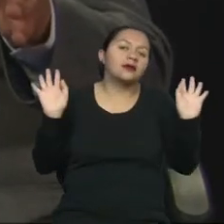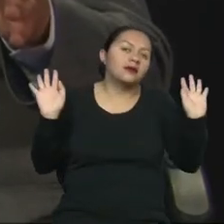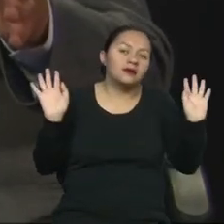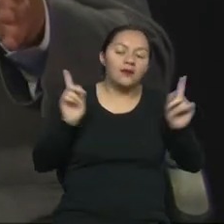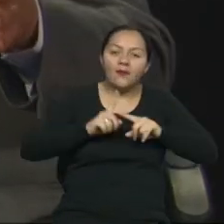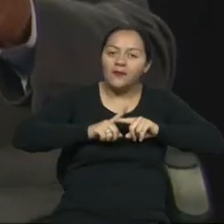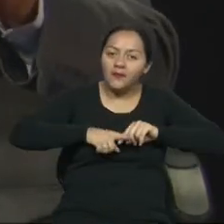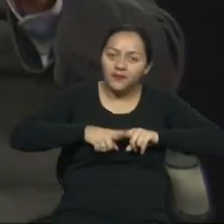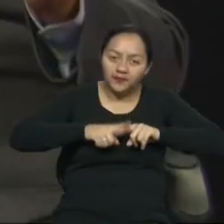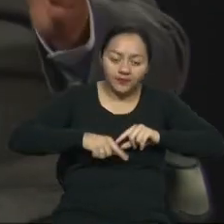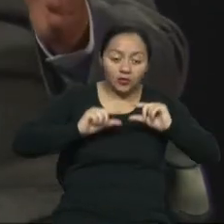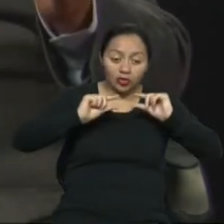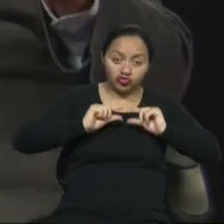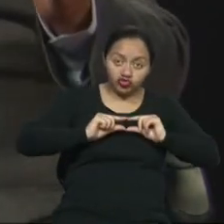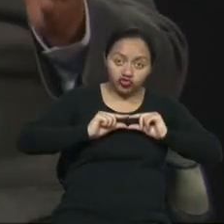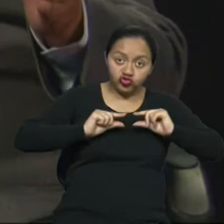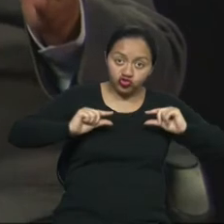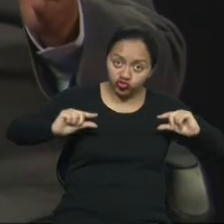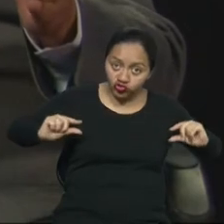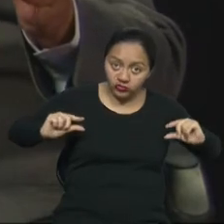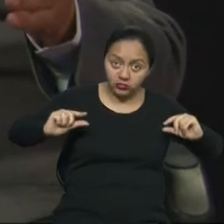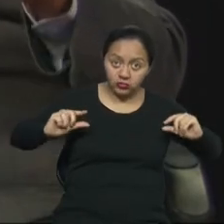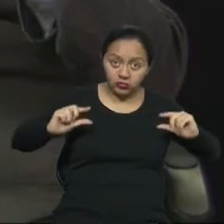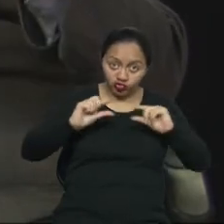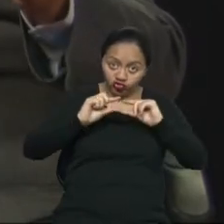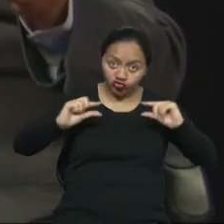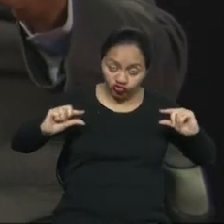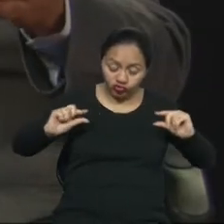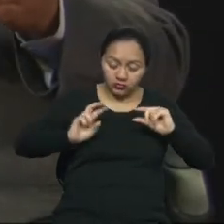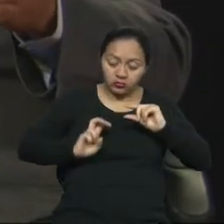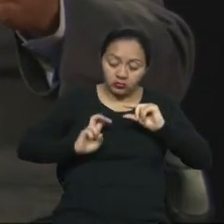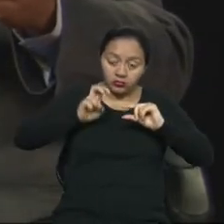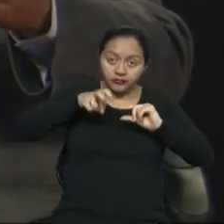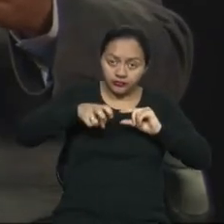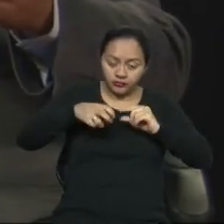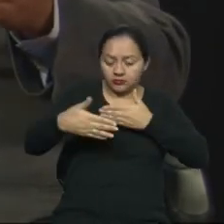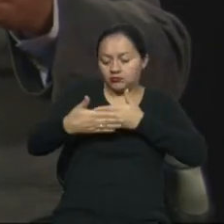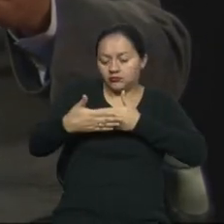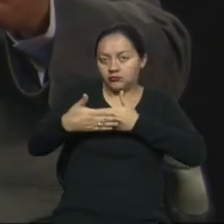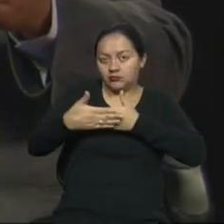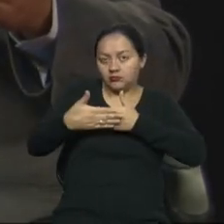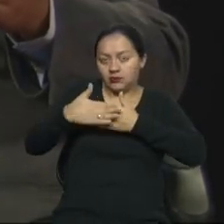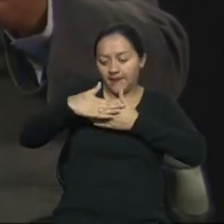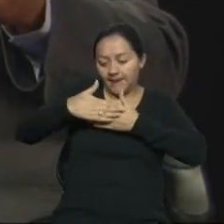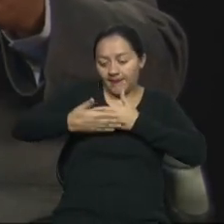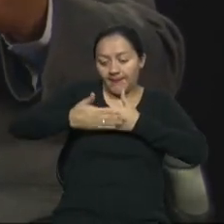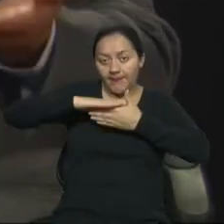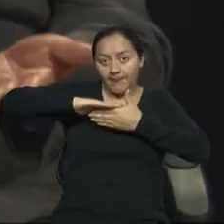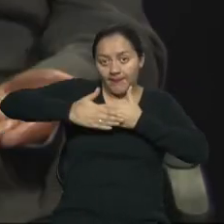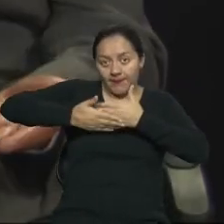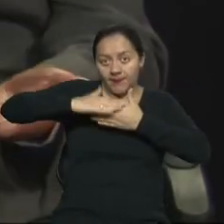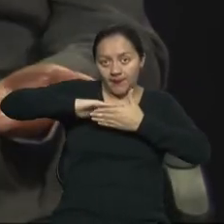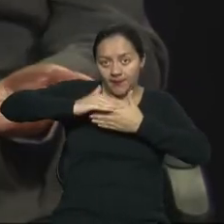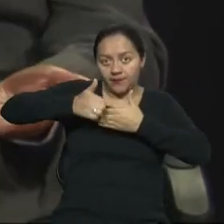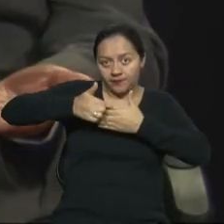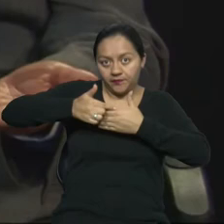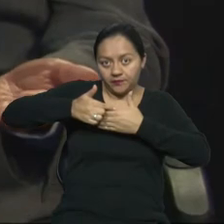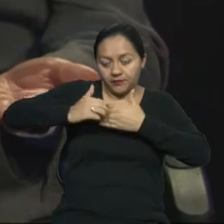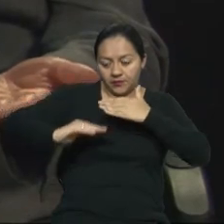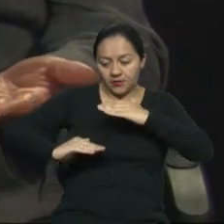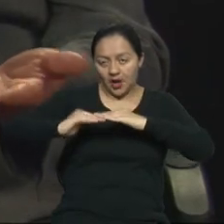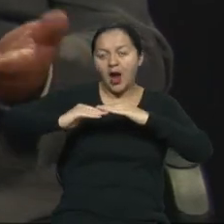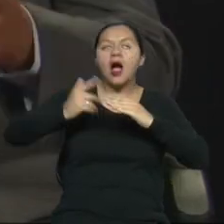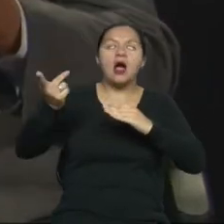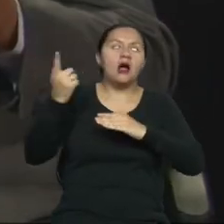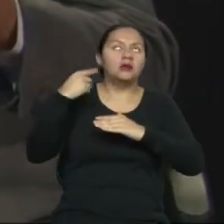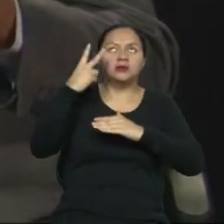que tenemos. Si es una acera pequeña, éste irá al borde para marcar el límite que tiene con la calzada, con